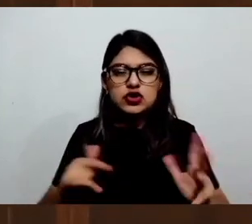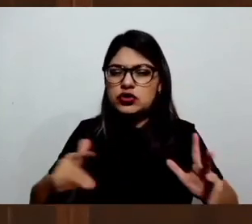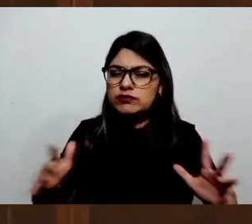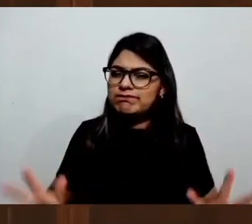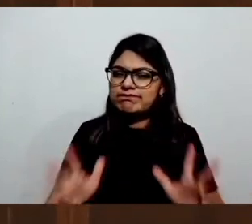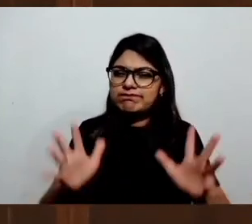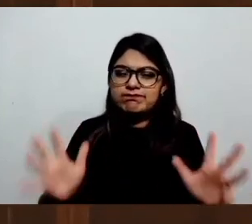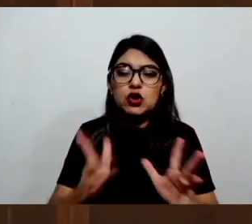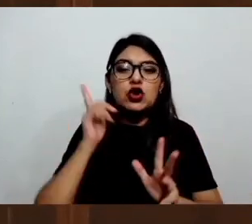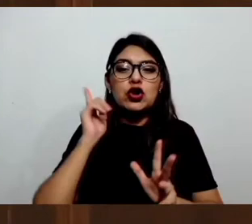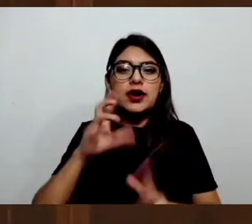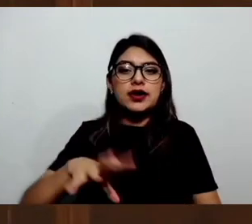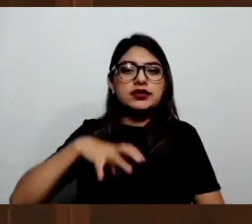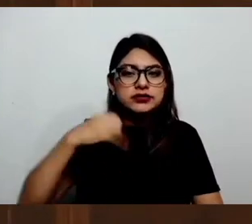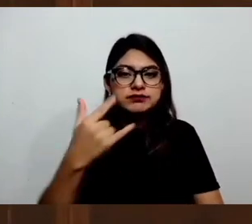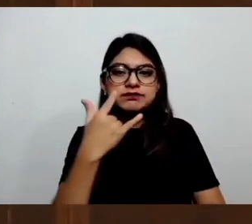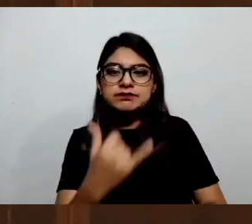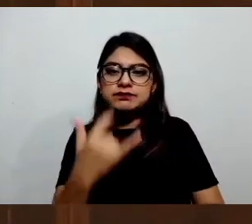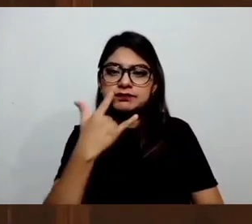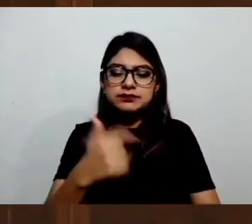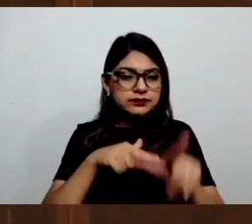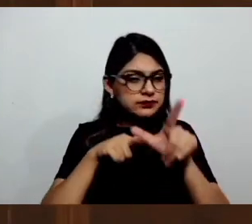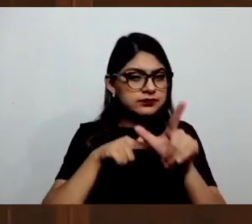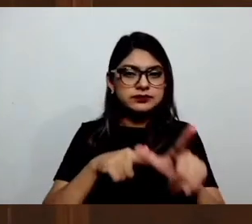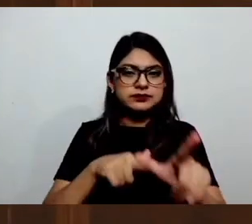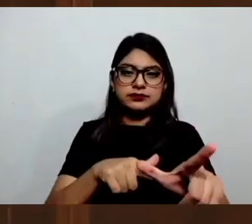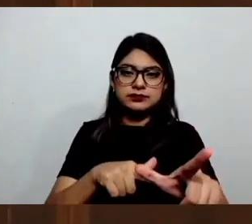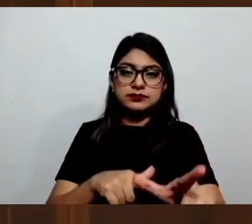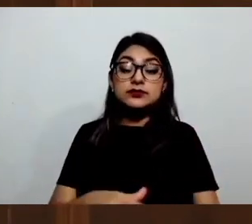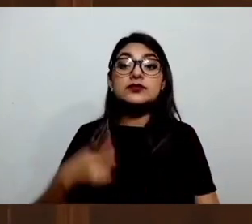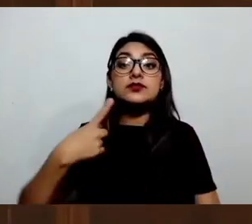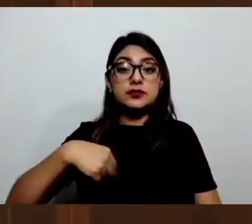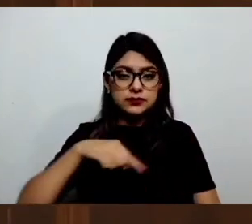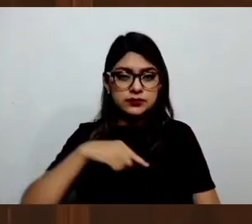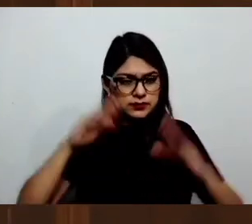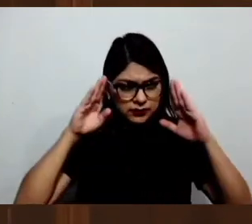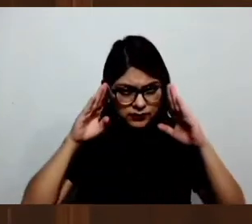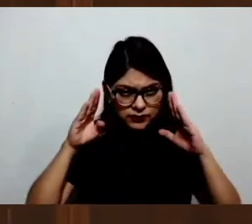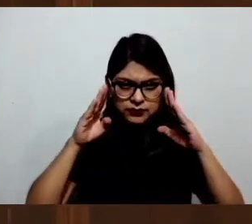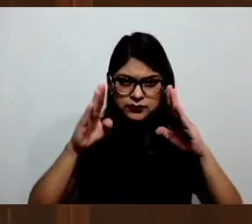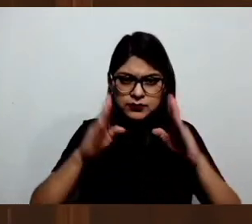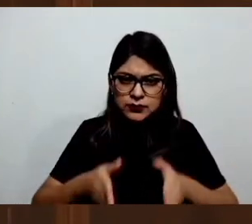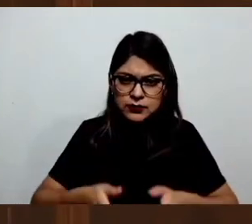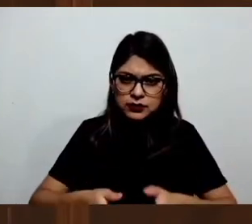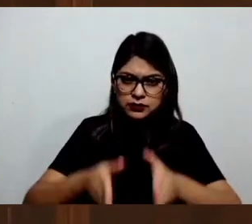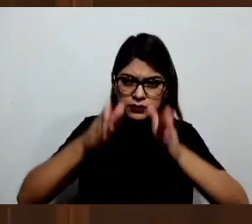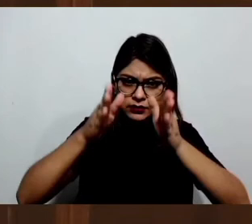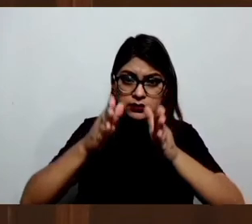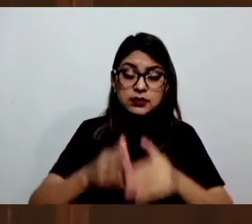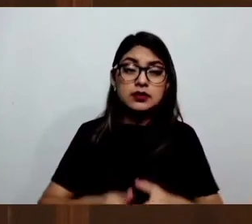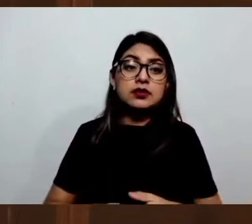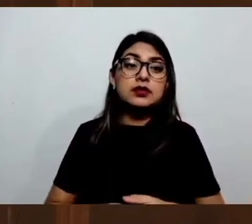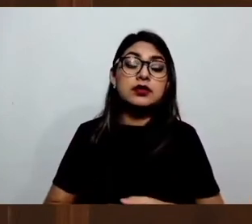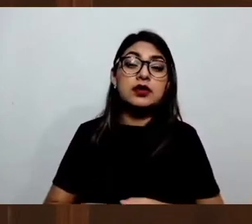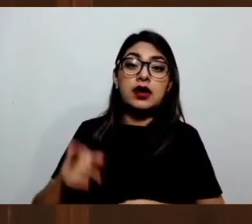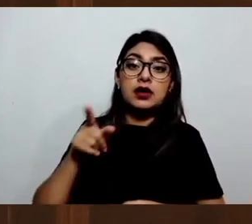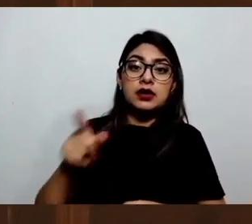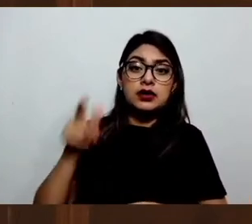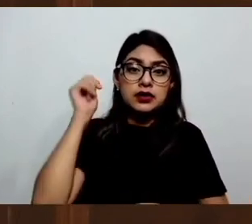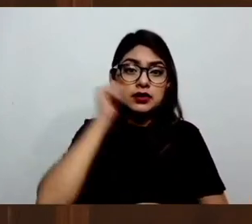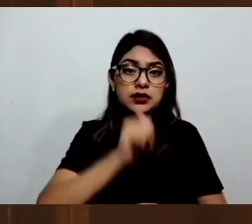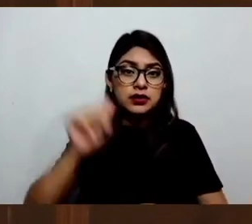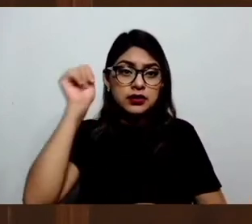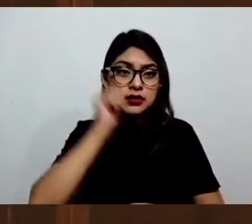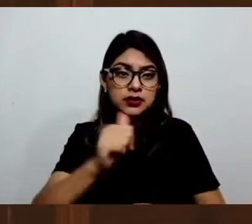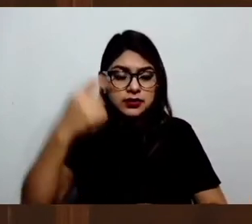que sigamos con el esfuerzo y que veamos al detalle. No se está